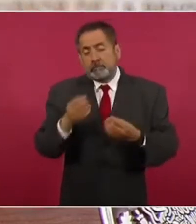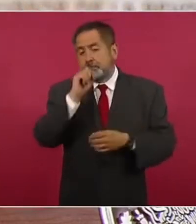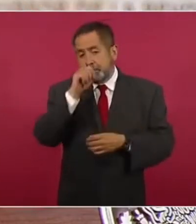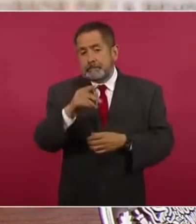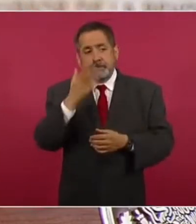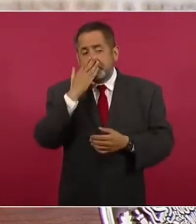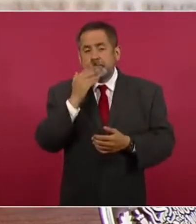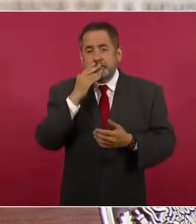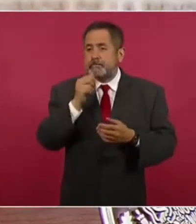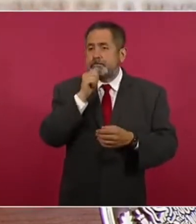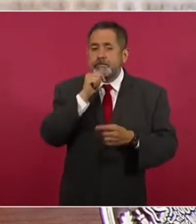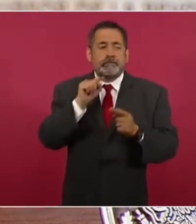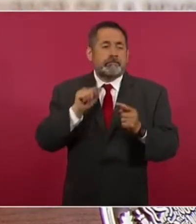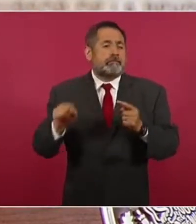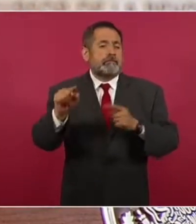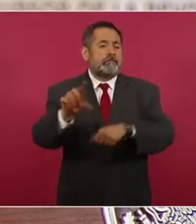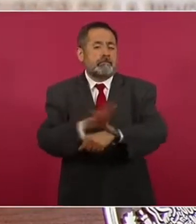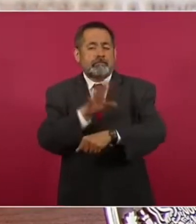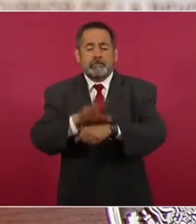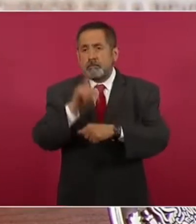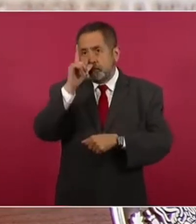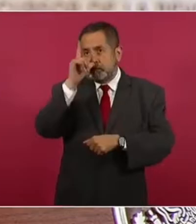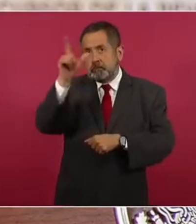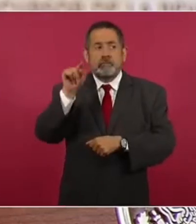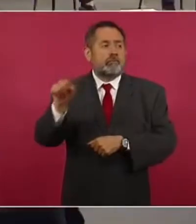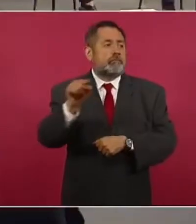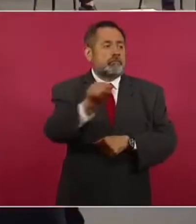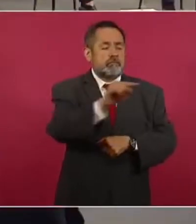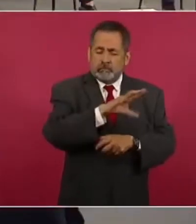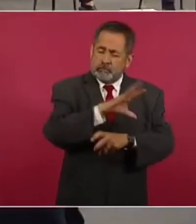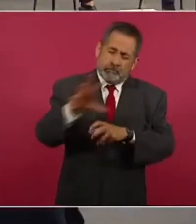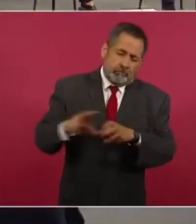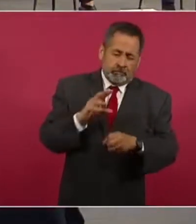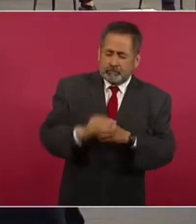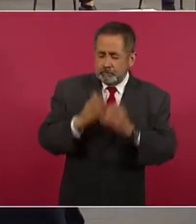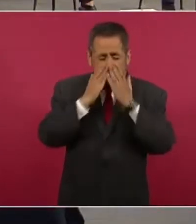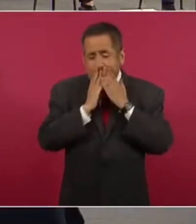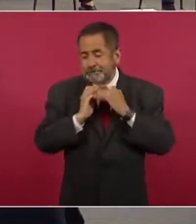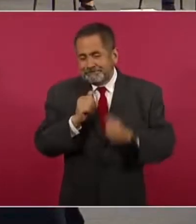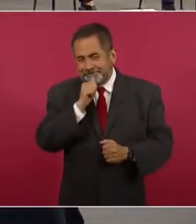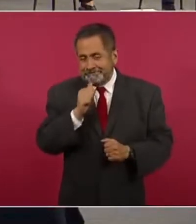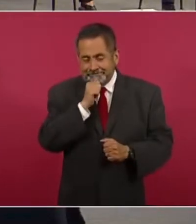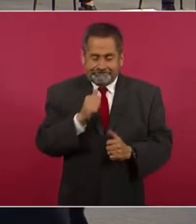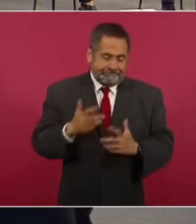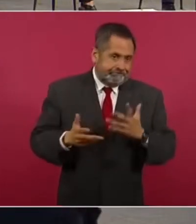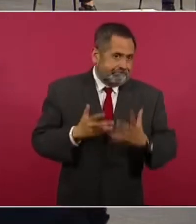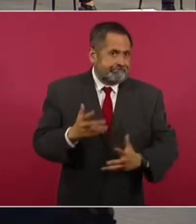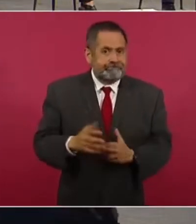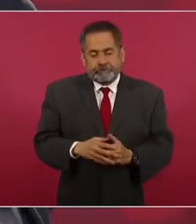aporte la comunicación por internet. Estamos